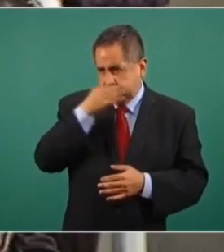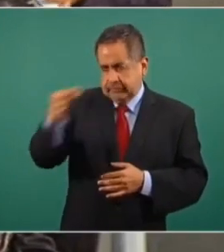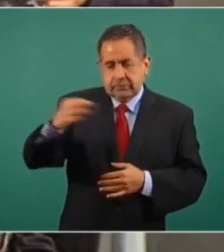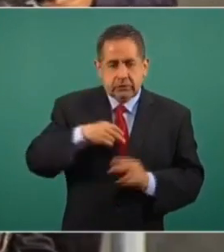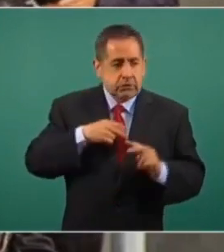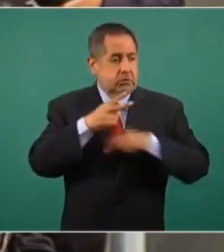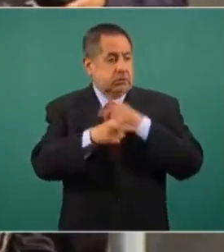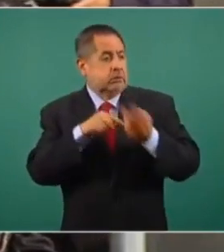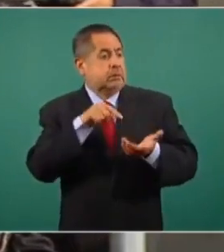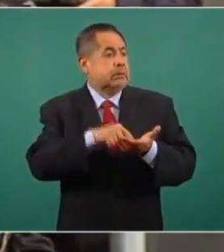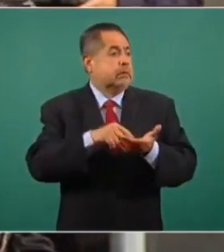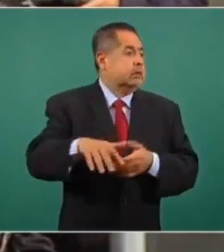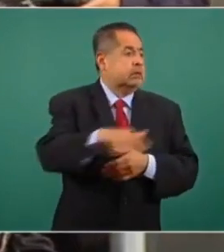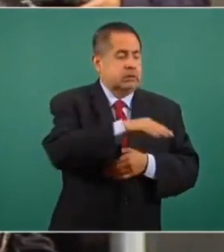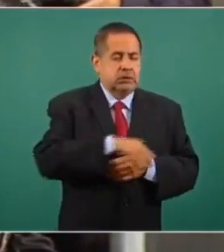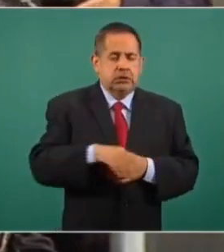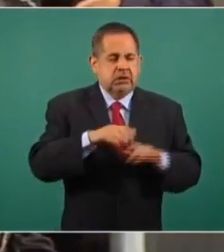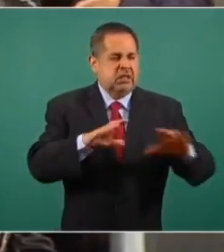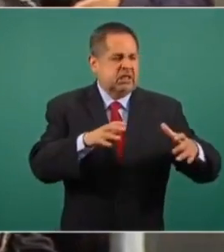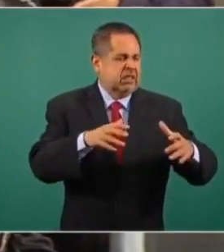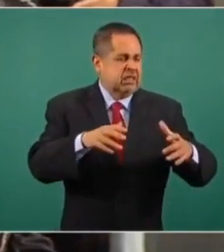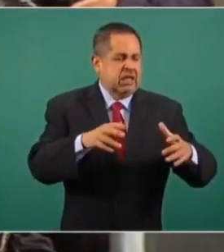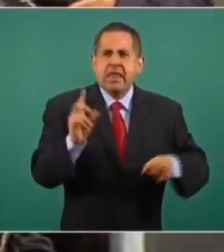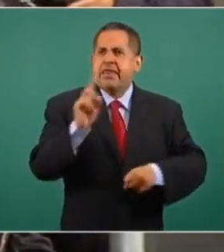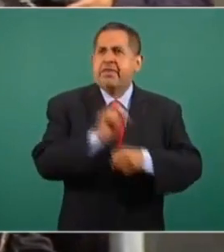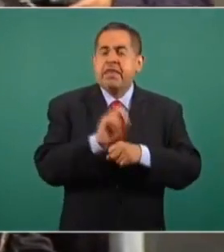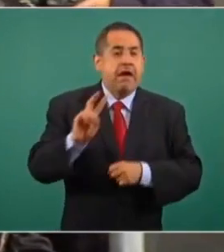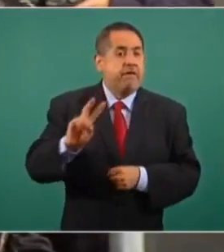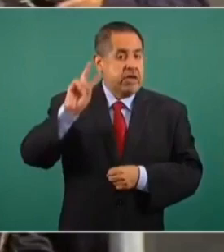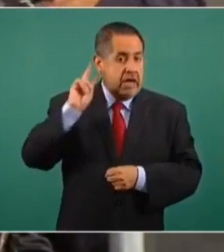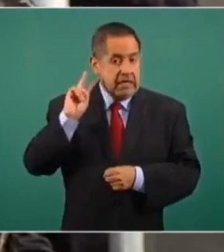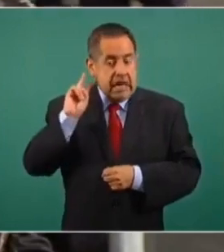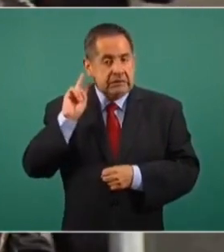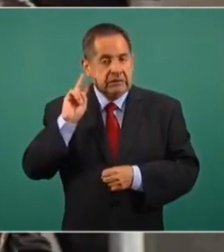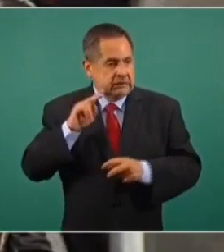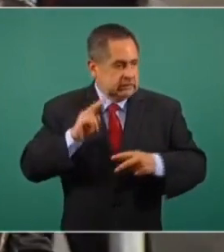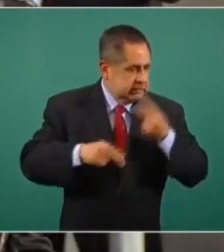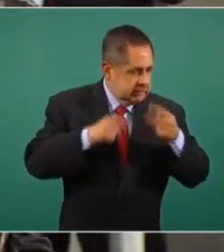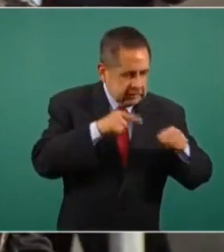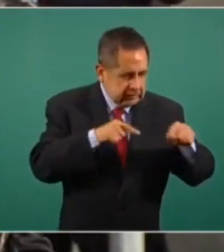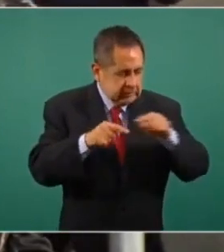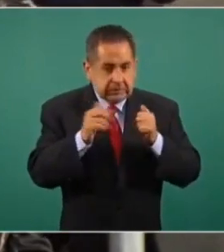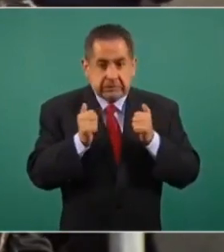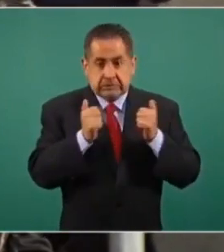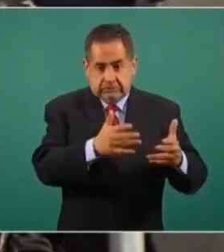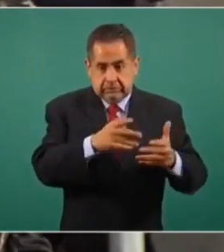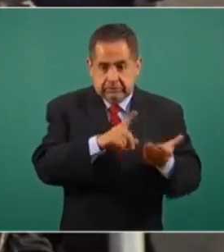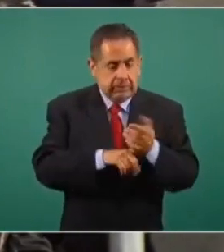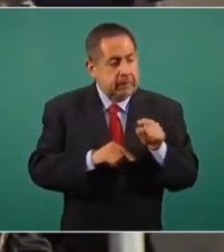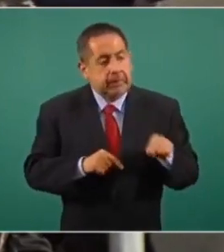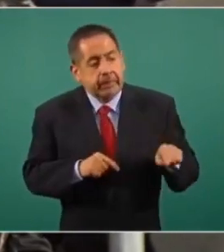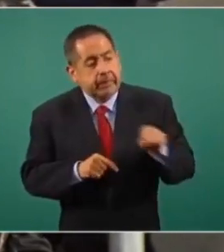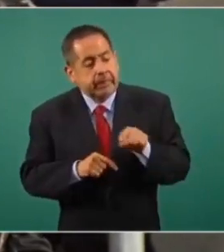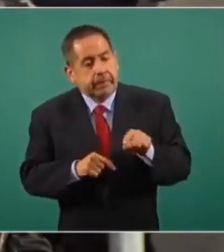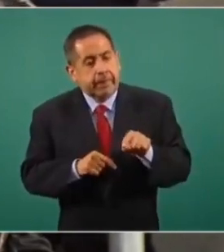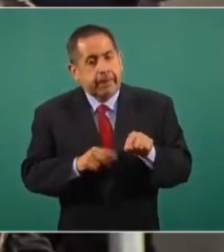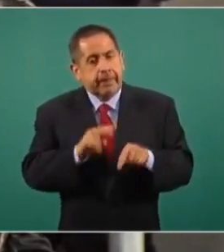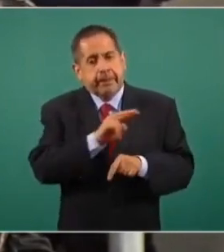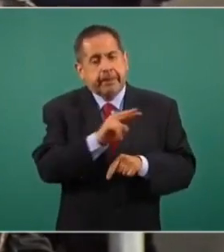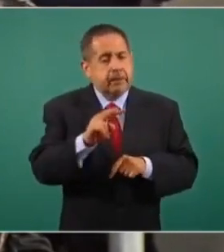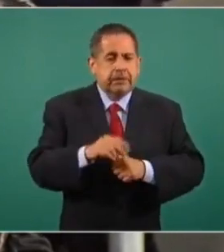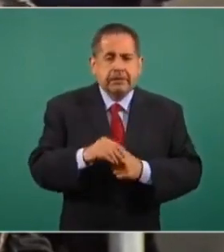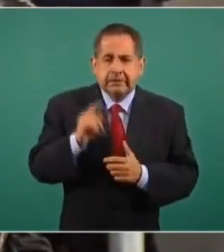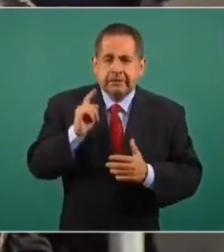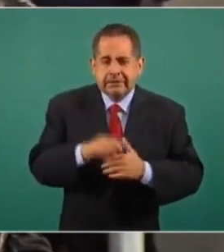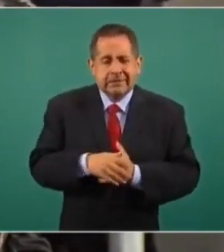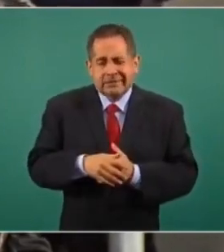la zona, a Yusoyusi. El día viernes estuvimos llegando allá y nos parece, creo